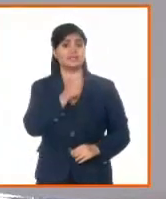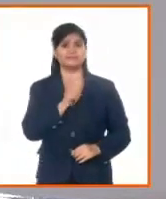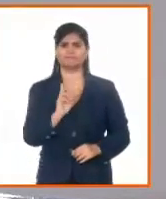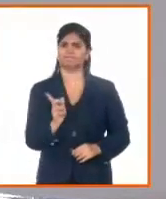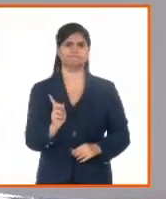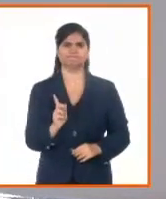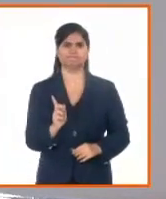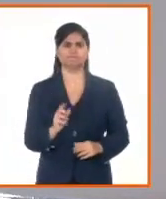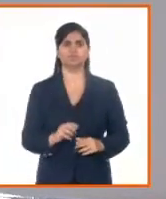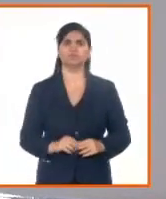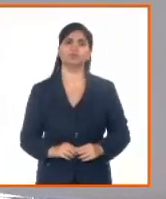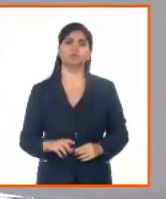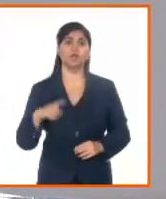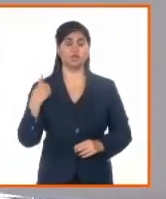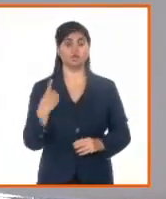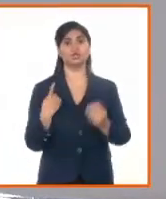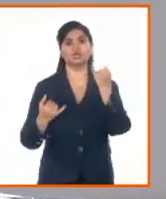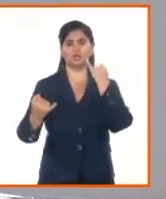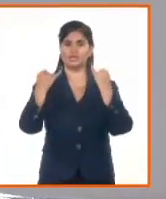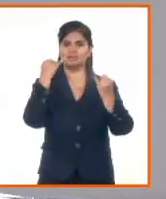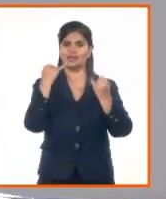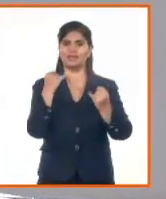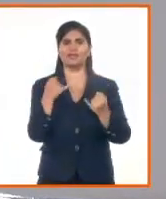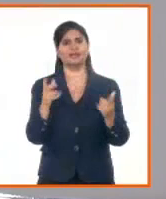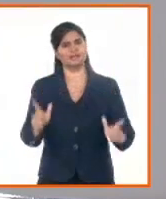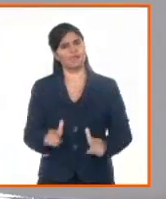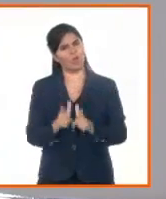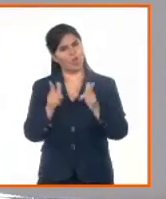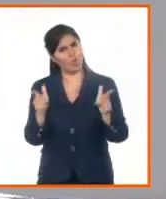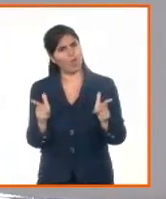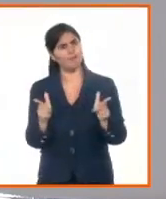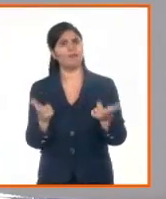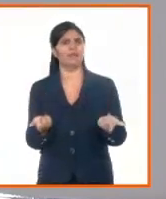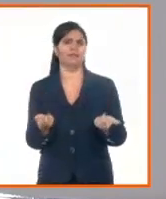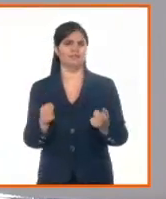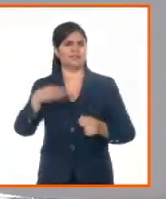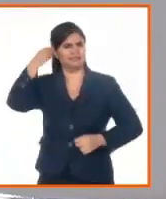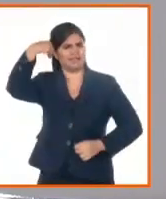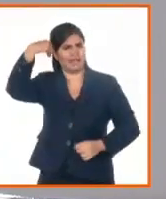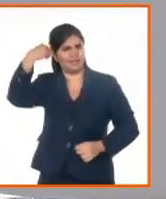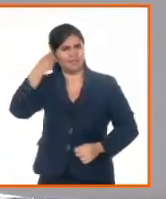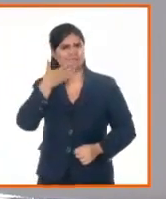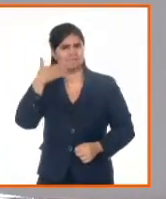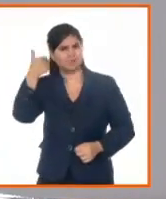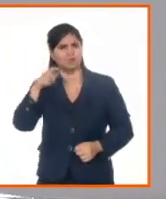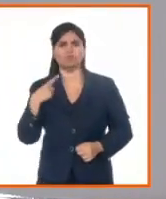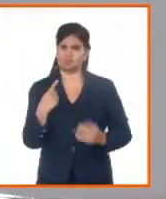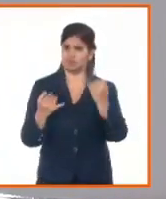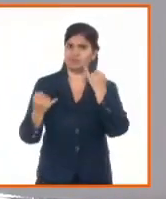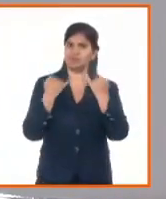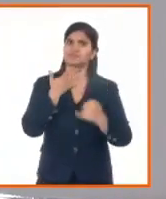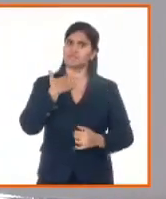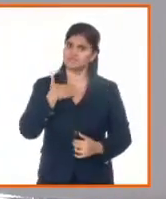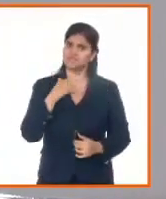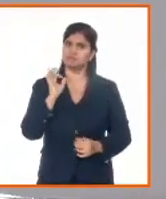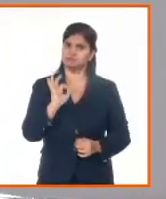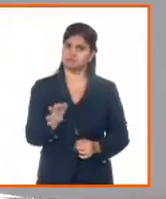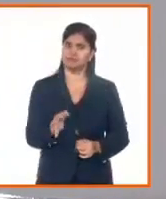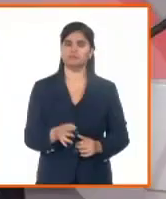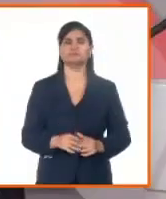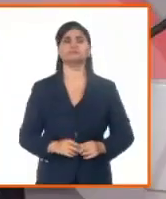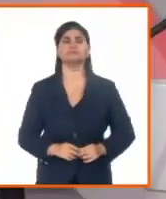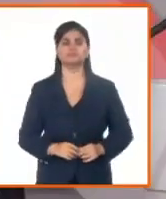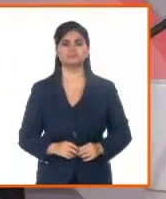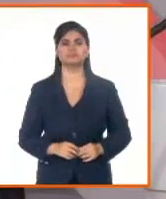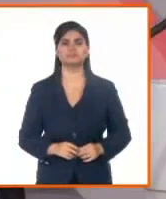deseos de hacerlo bien, de resolver estos problemas, de introducir mejoras, lo tenemos incorporado. Realmente es así.